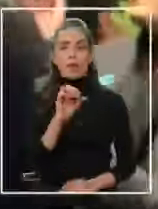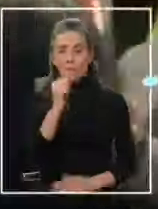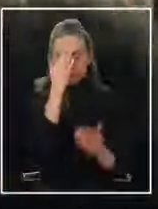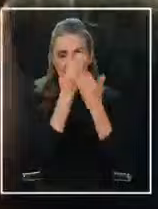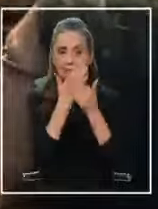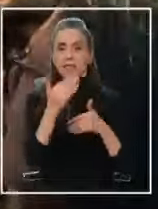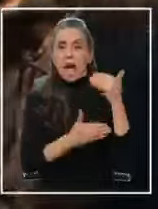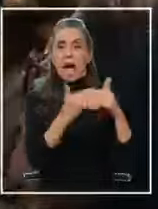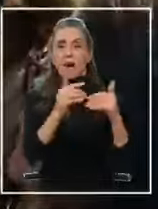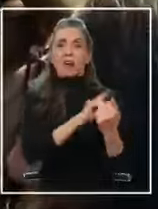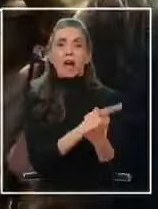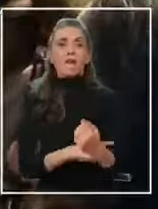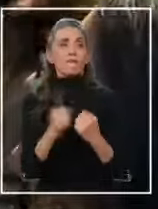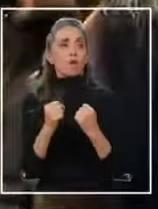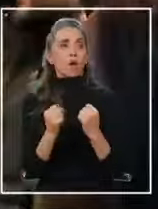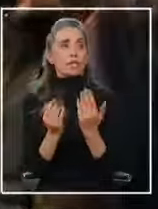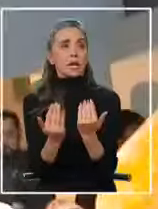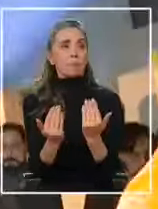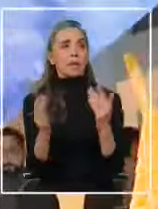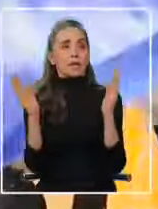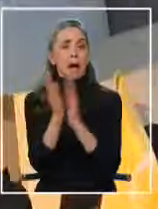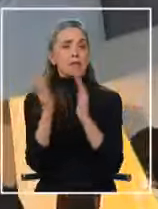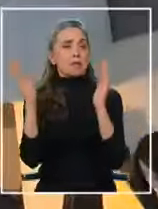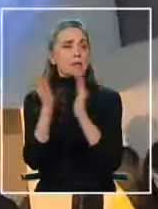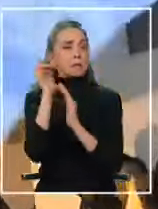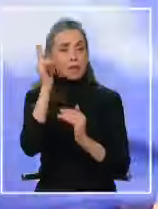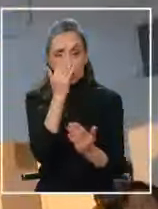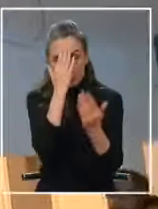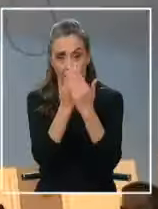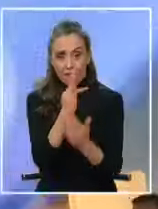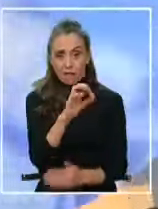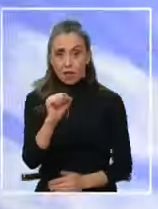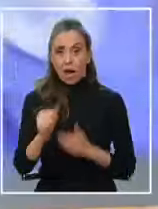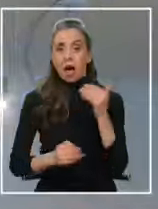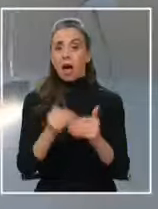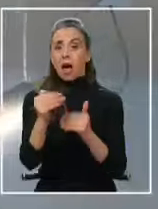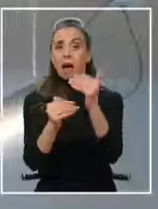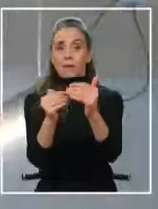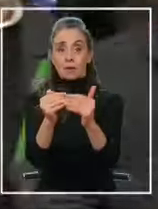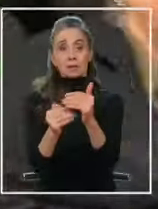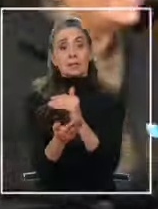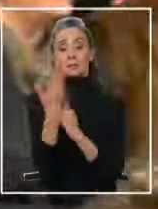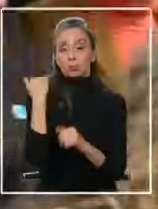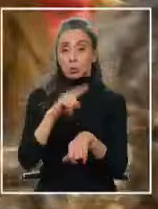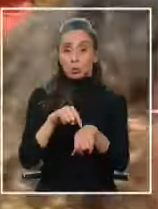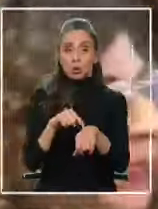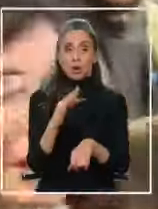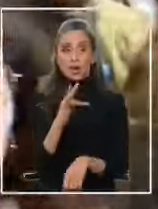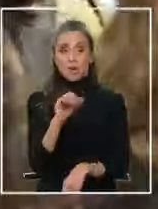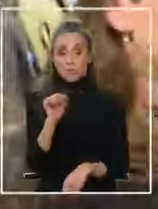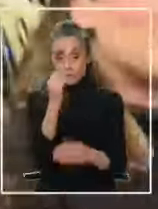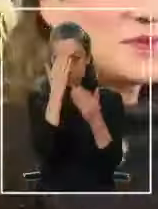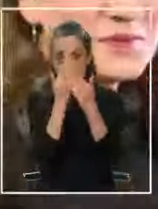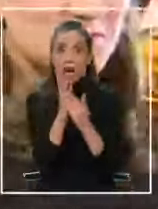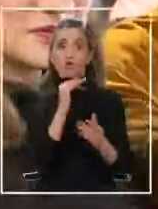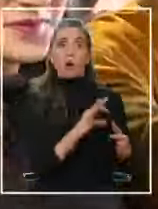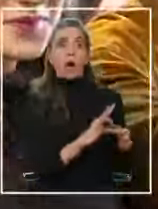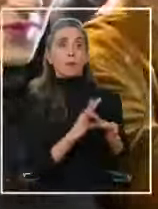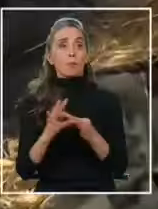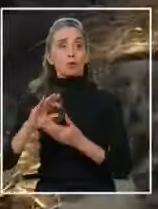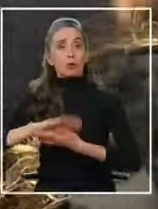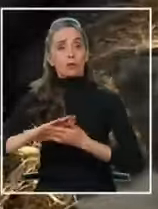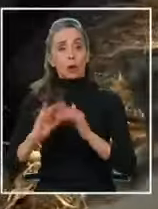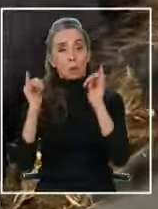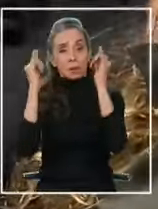con fuerza y esperanza. El Frente Amplio avanza. Desde hace rato, el Frente Amplio no tenía motivos para